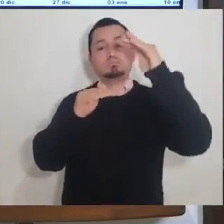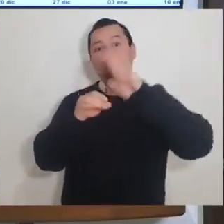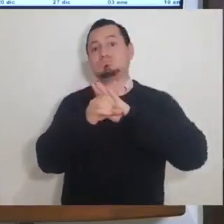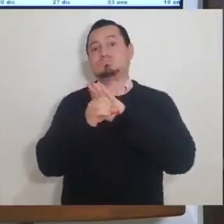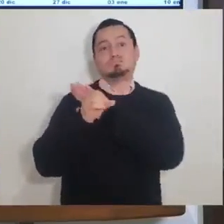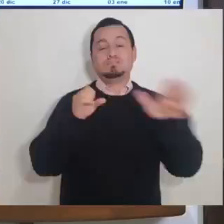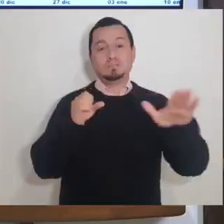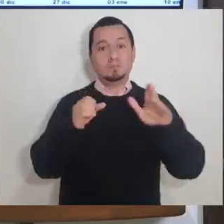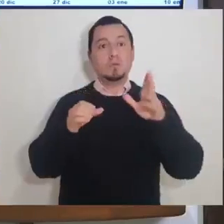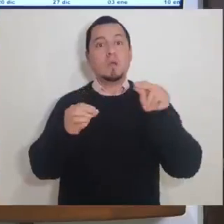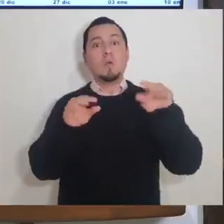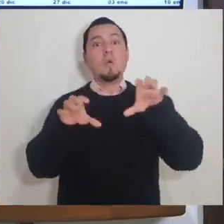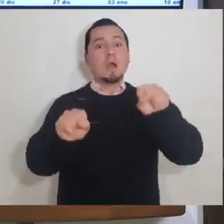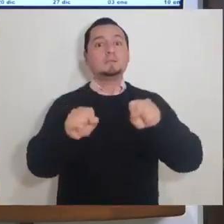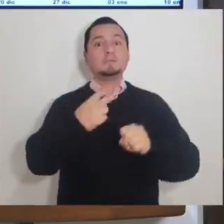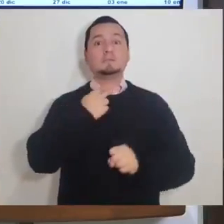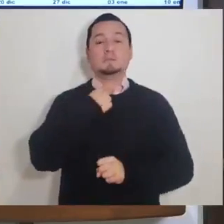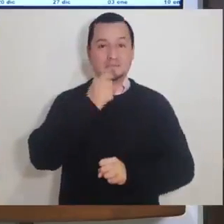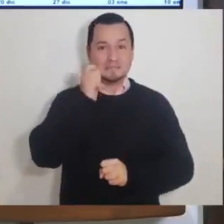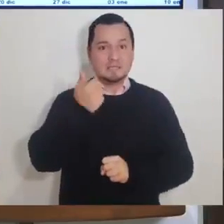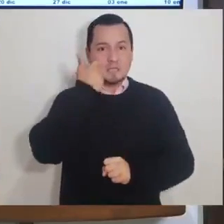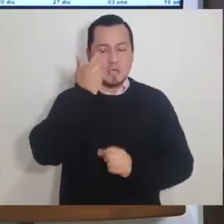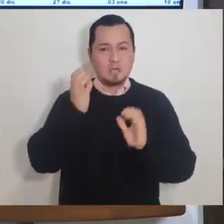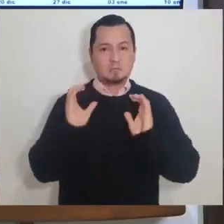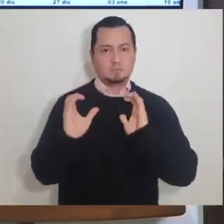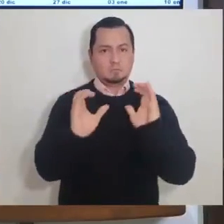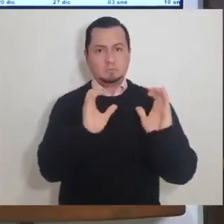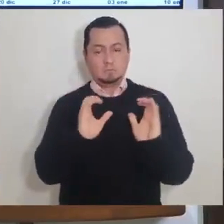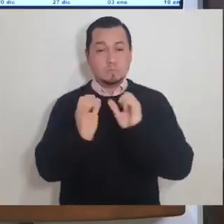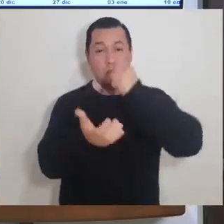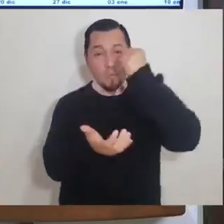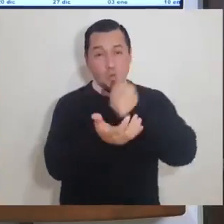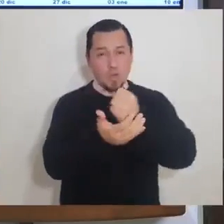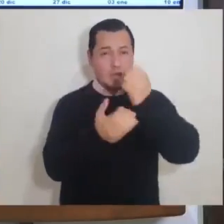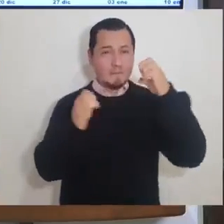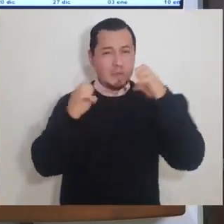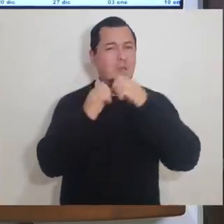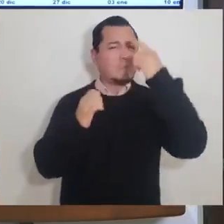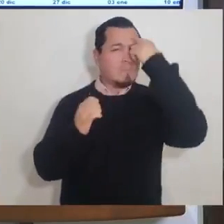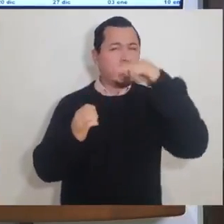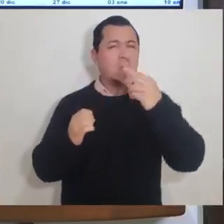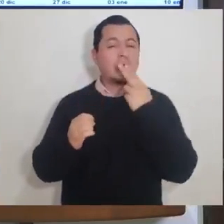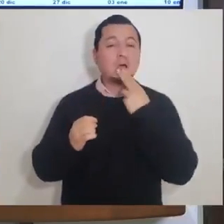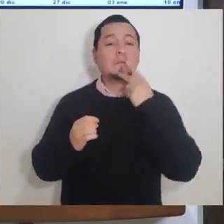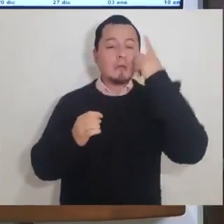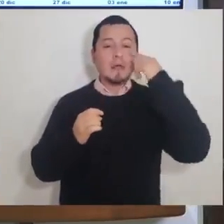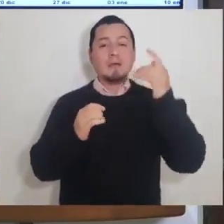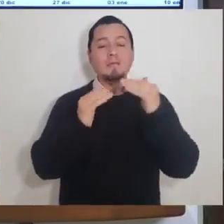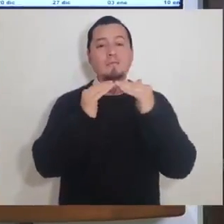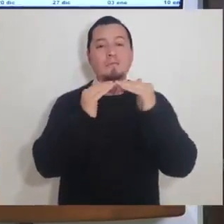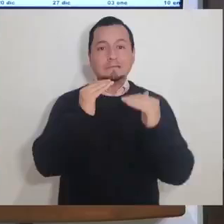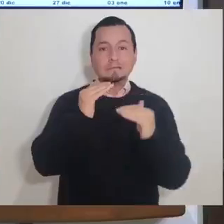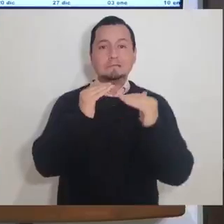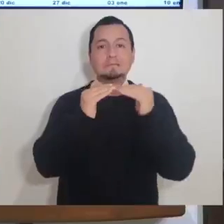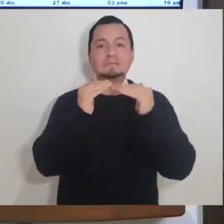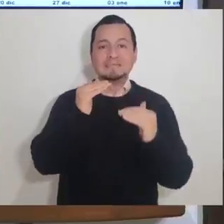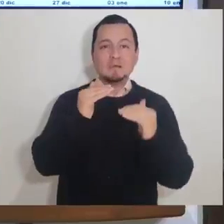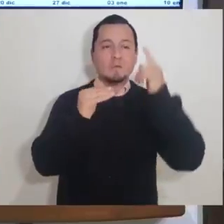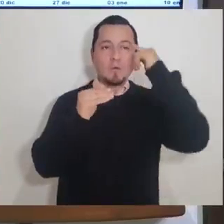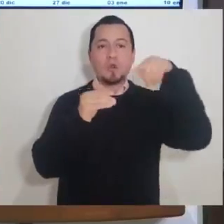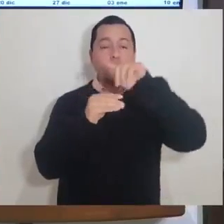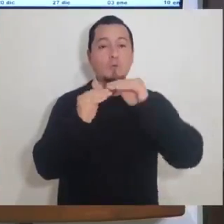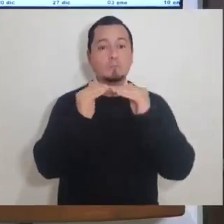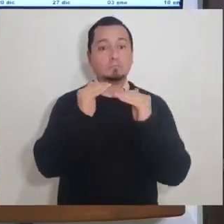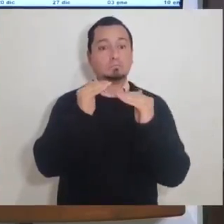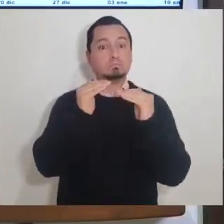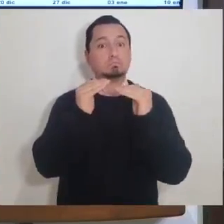desbordar nuestro sistema hospitalario. Lo que dijimos siempre, después de la aplicación del botón de emergencia, es que el dato que vamos a estar monitoreando es la capacidad